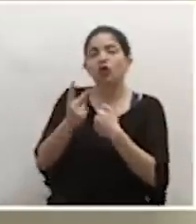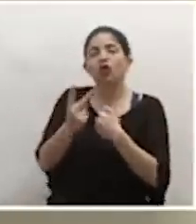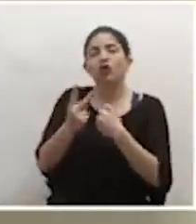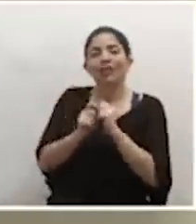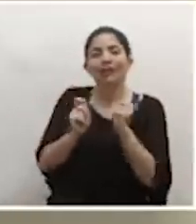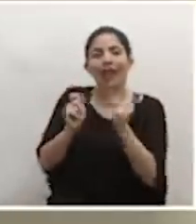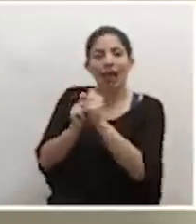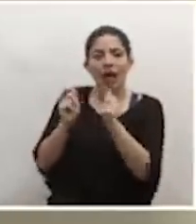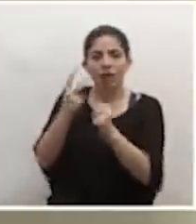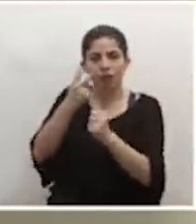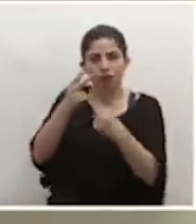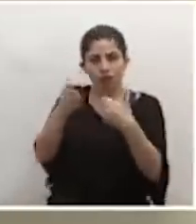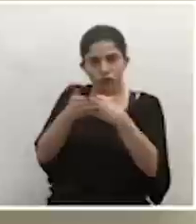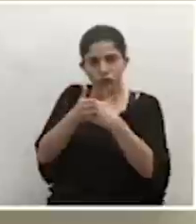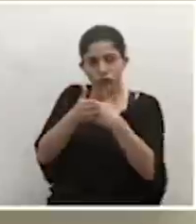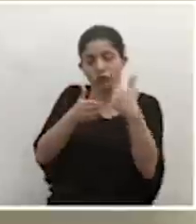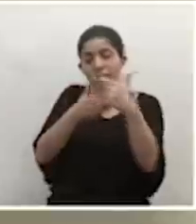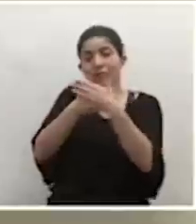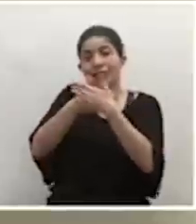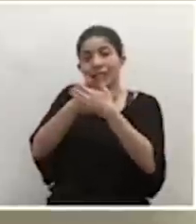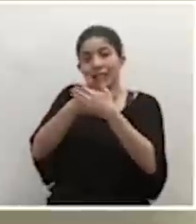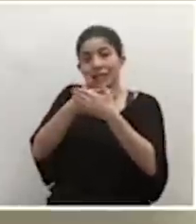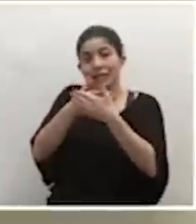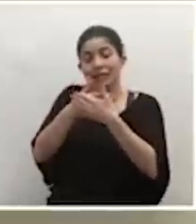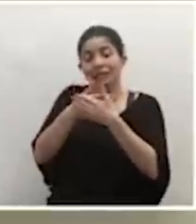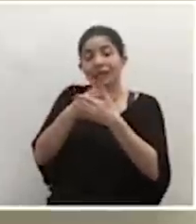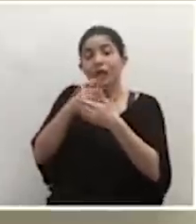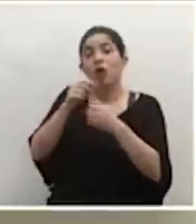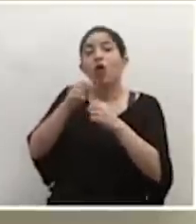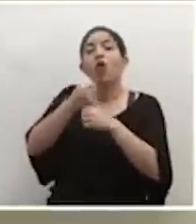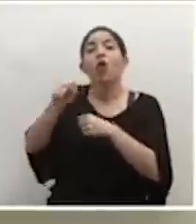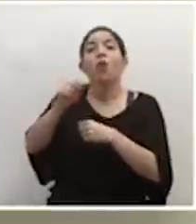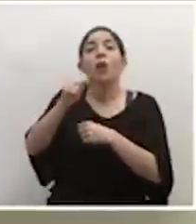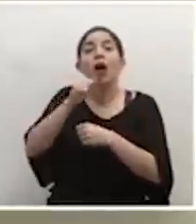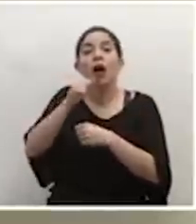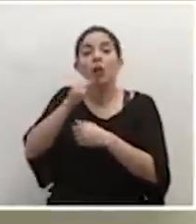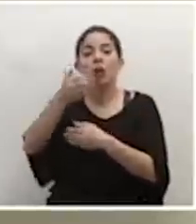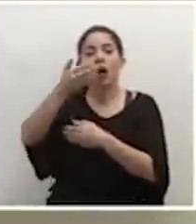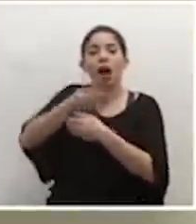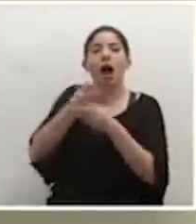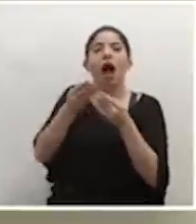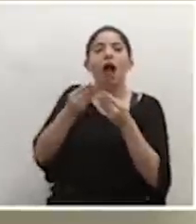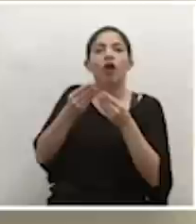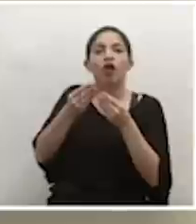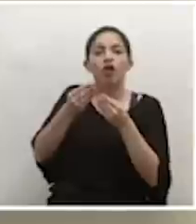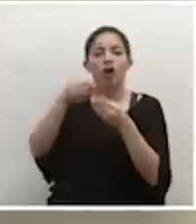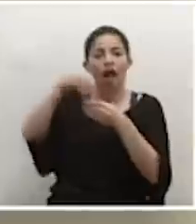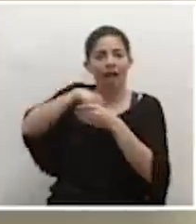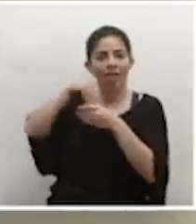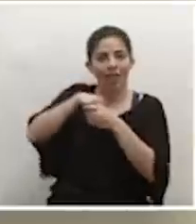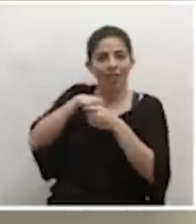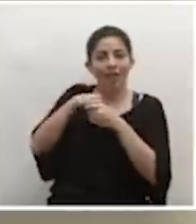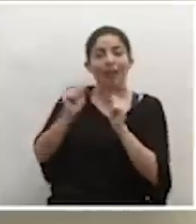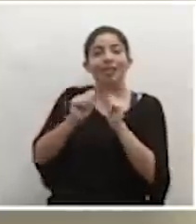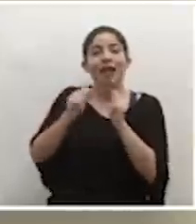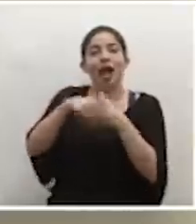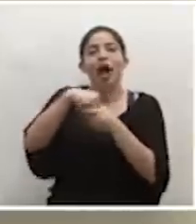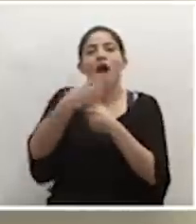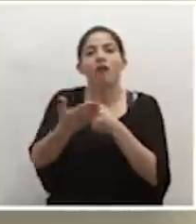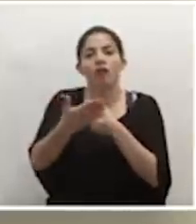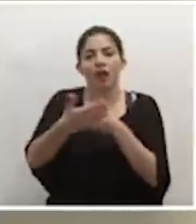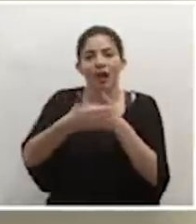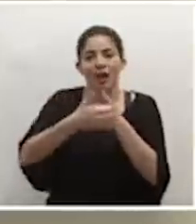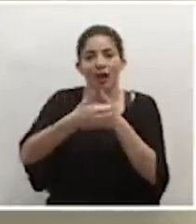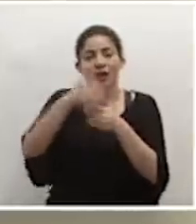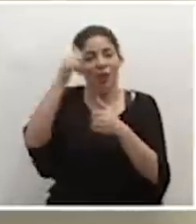dos telas, una que sea impermeable y la otra que sea de algodón, la de algodón hacia adentro y la de telas afuera. Ustedes se acuerdan que